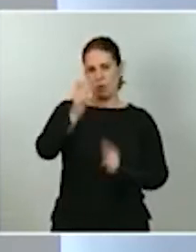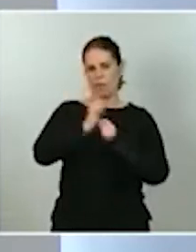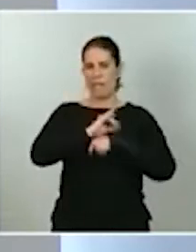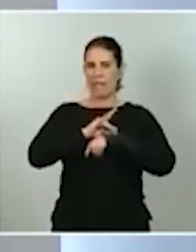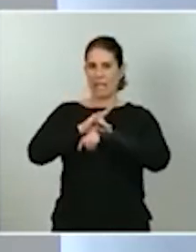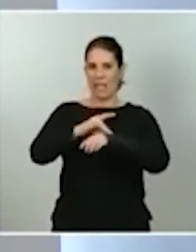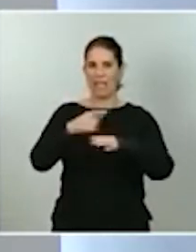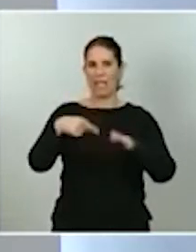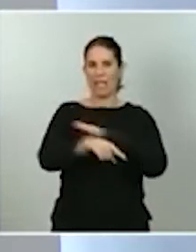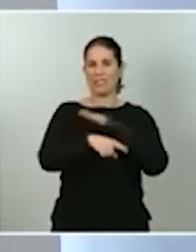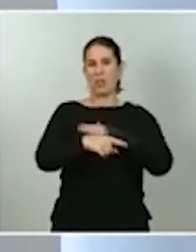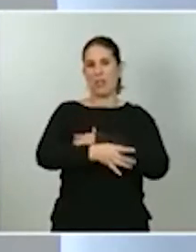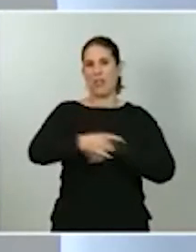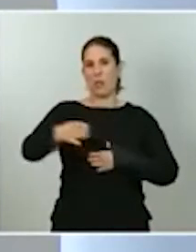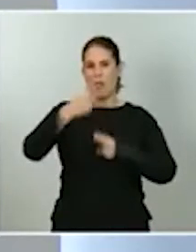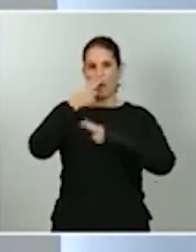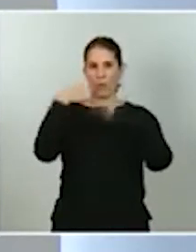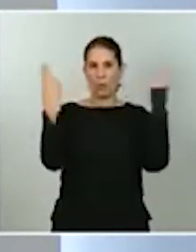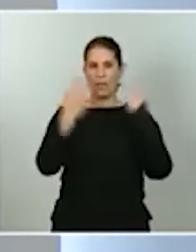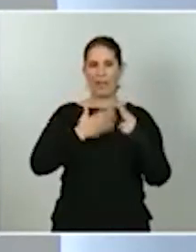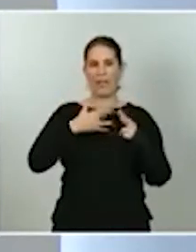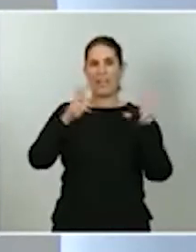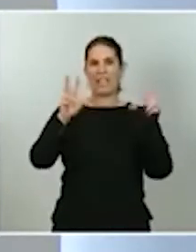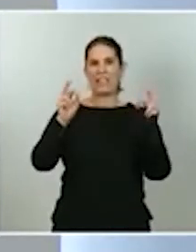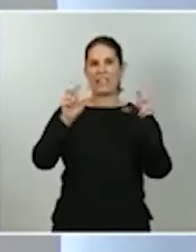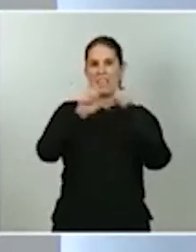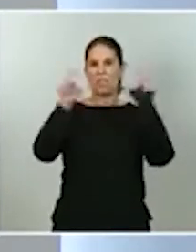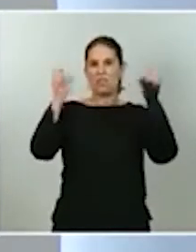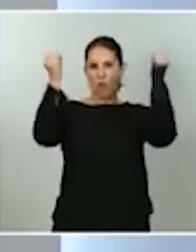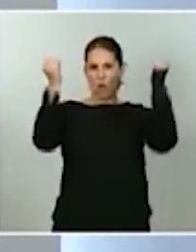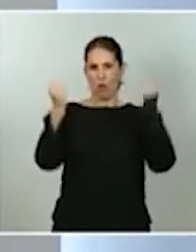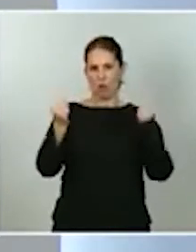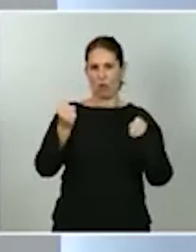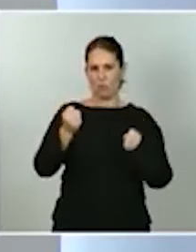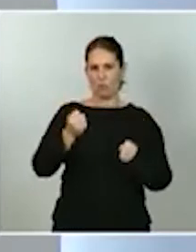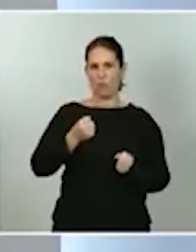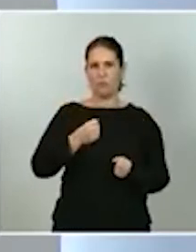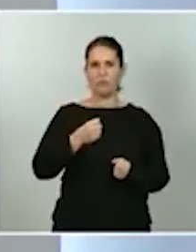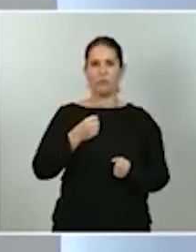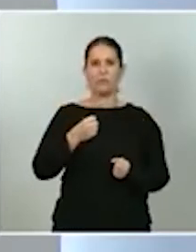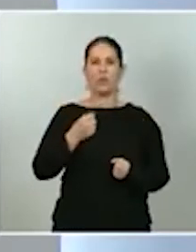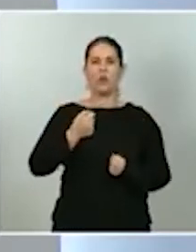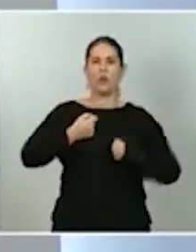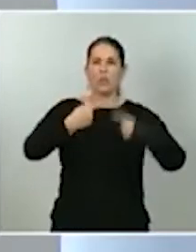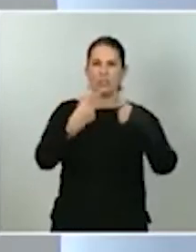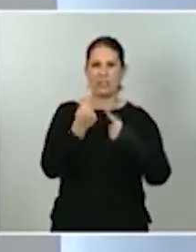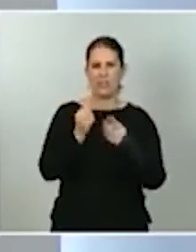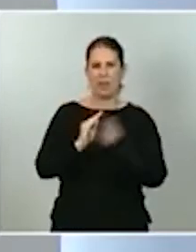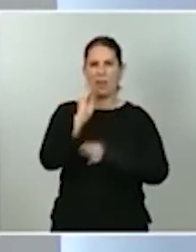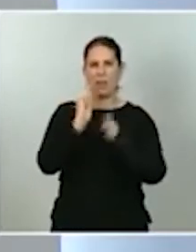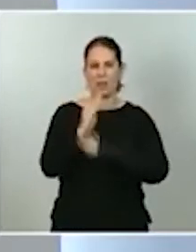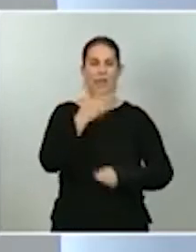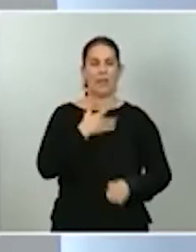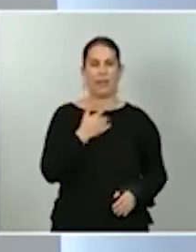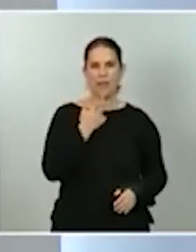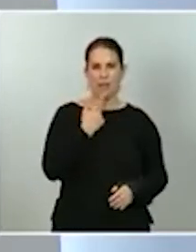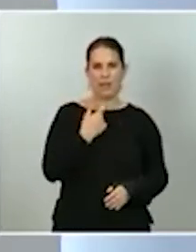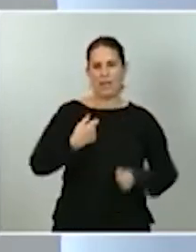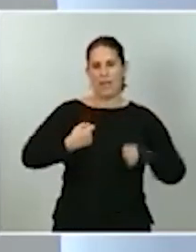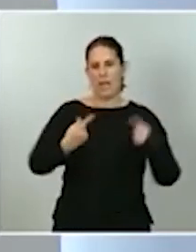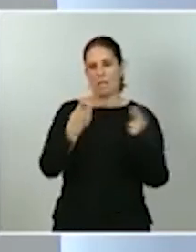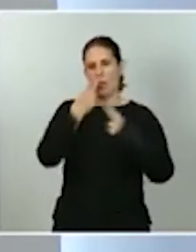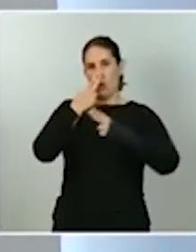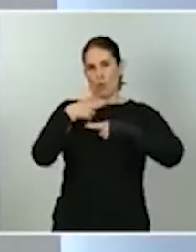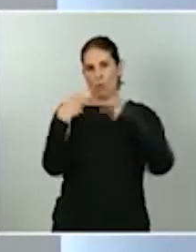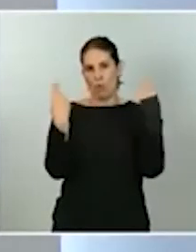Público es la reducción de los costes de financiación, es decir, la reducción de aquella parte del gasto público que se tiene que destinar a